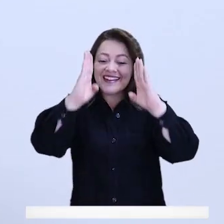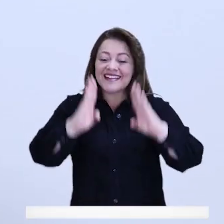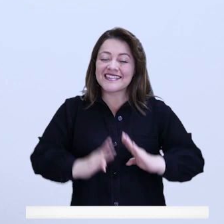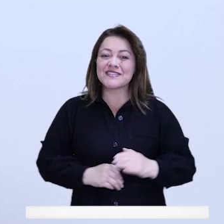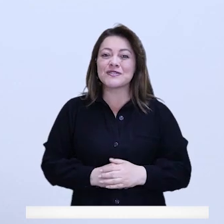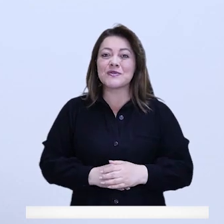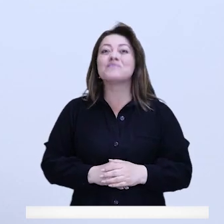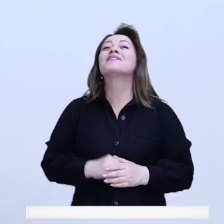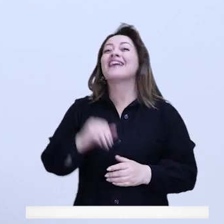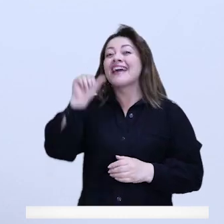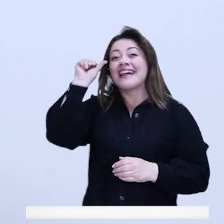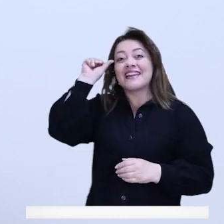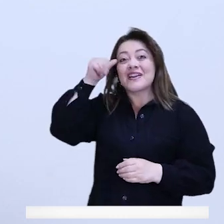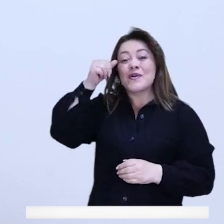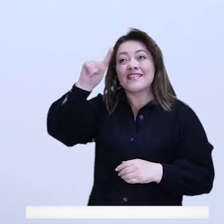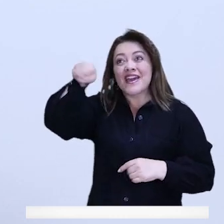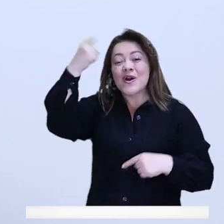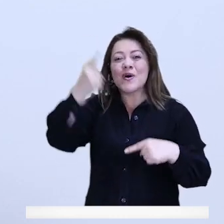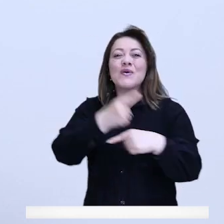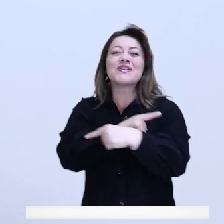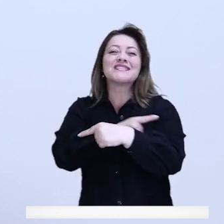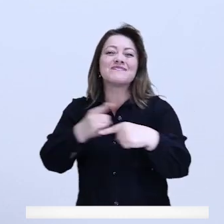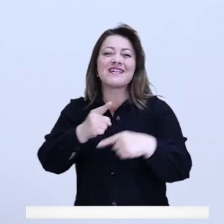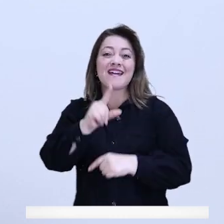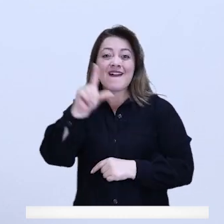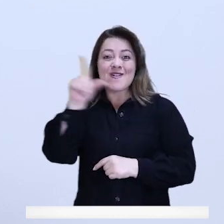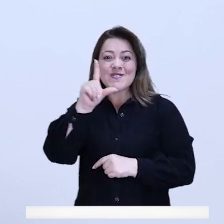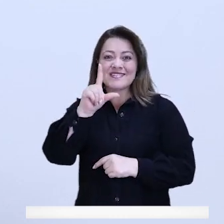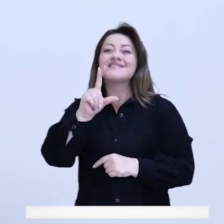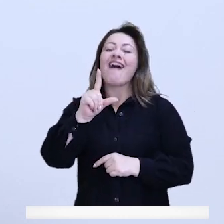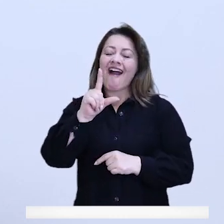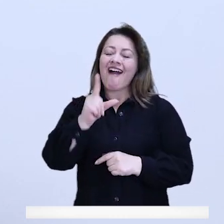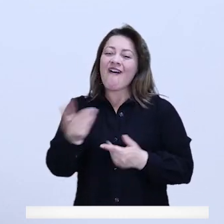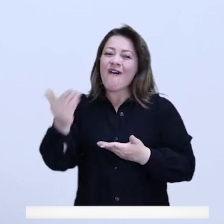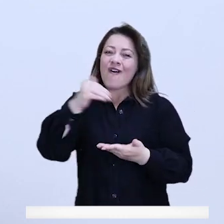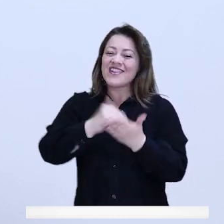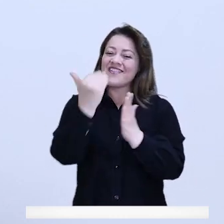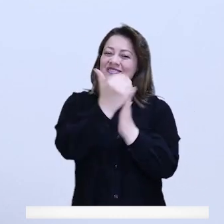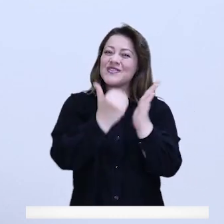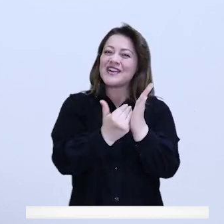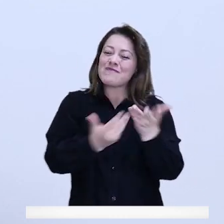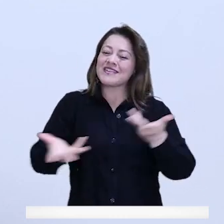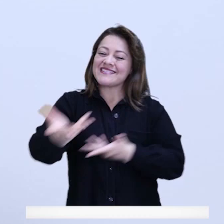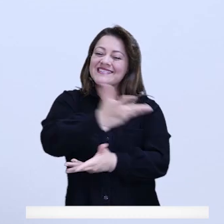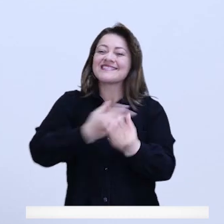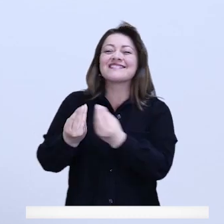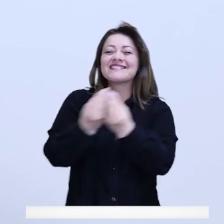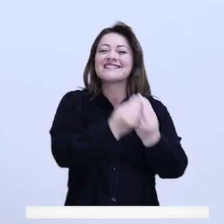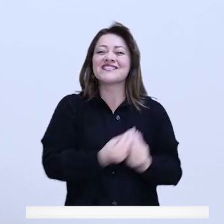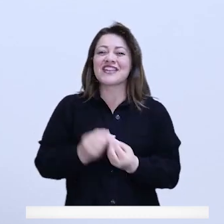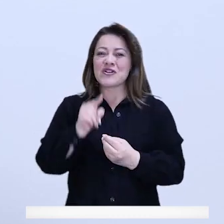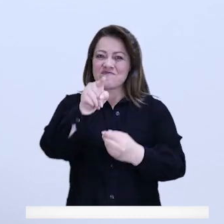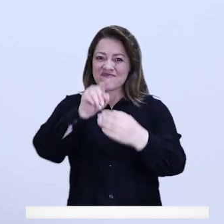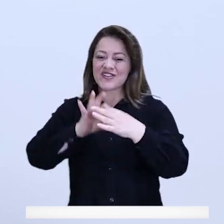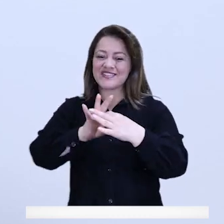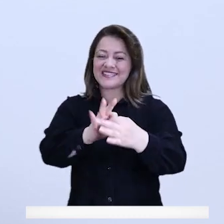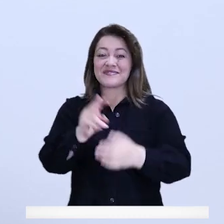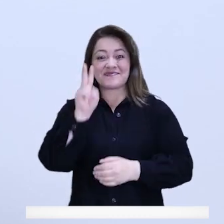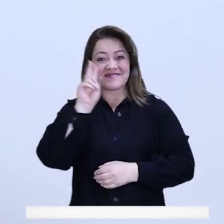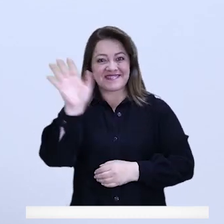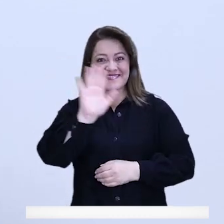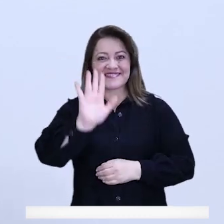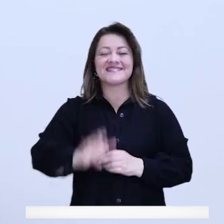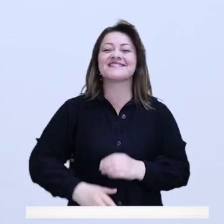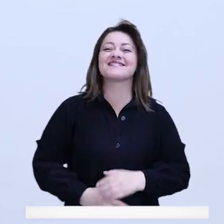los invitamos para que se vuelvan a encontrar con nosotros en esta cita semanal para que podamos disfrutar juntos de El Consejo